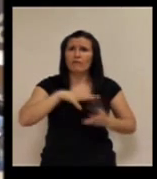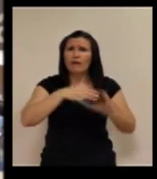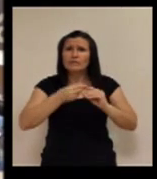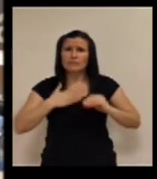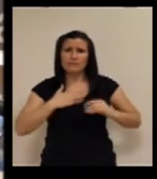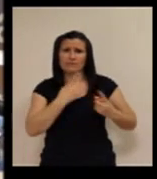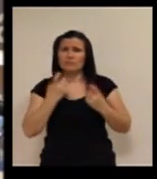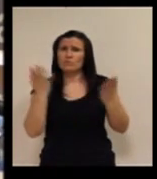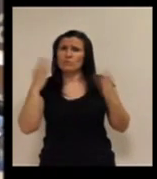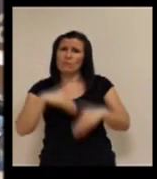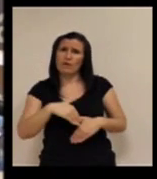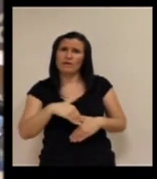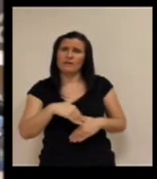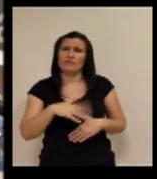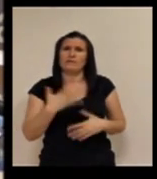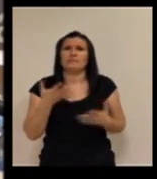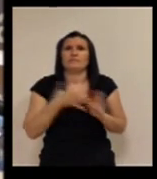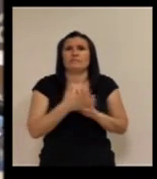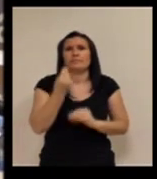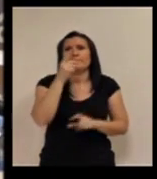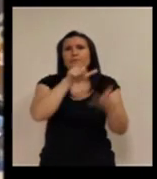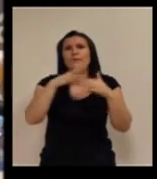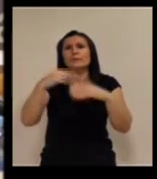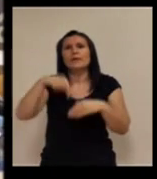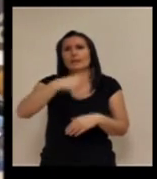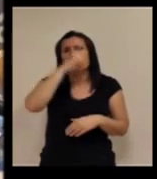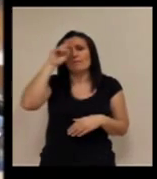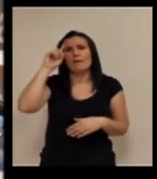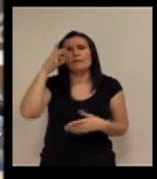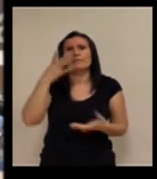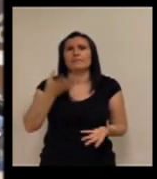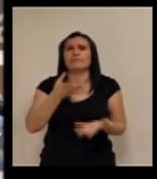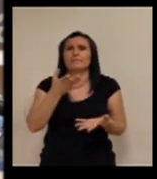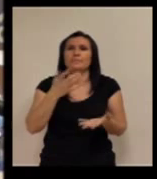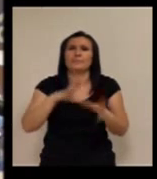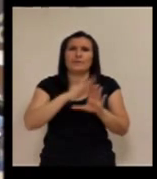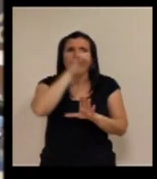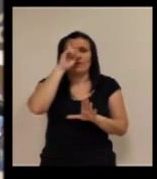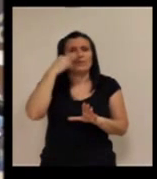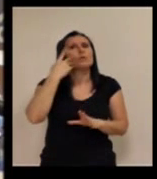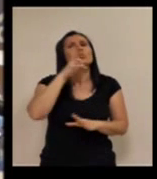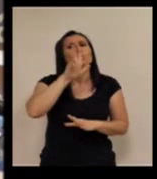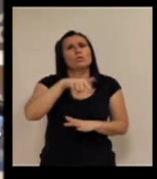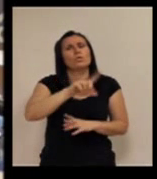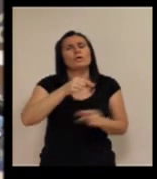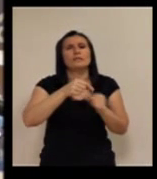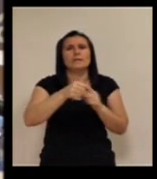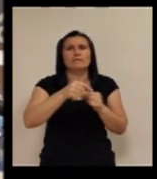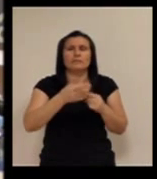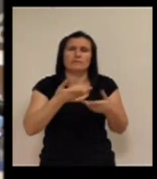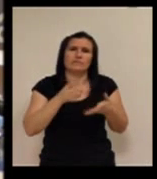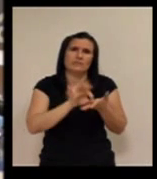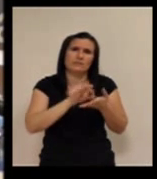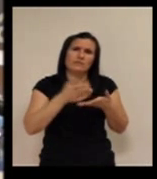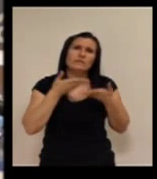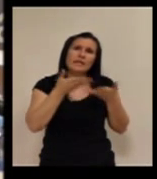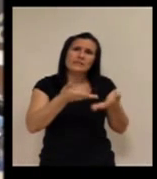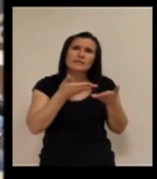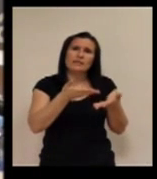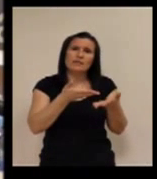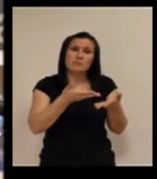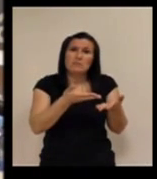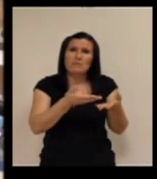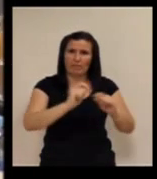sus necesidades. Ahora mismo a muchos usuarios en Madrid, por PIA, a la Comunidad de Madrid, les reconoce el servicio de teleasistencia y, bueno,